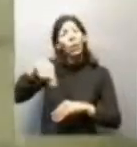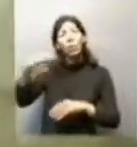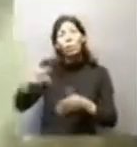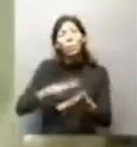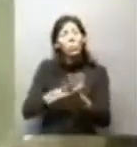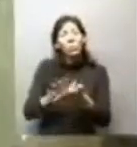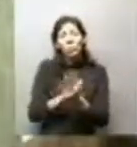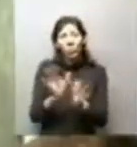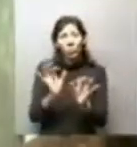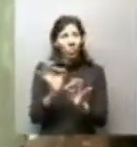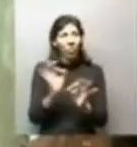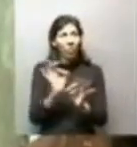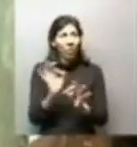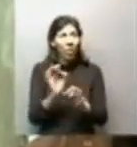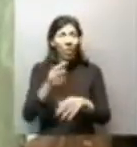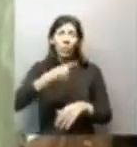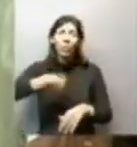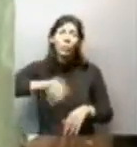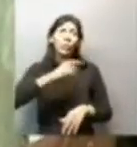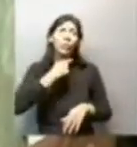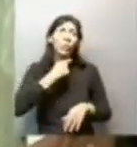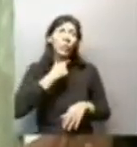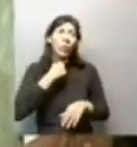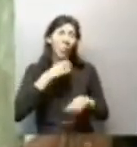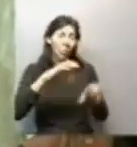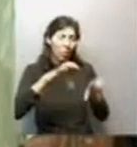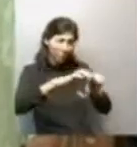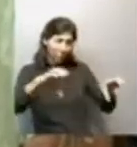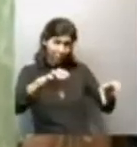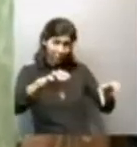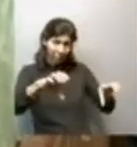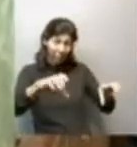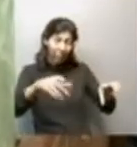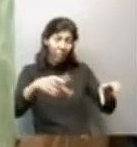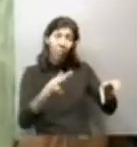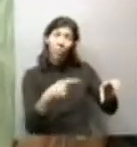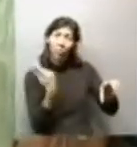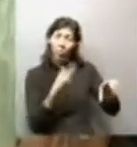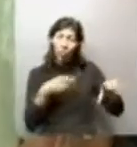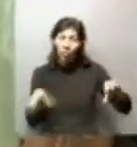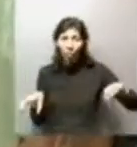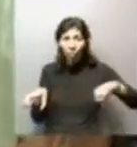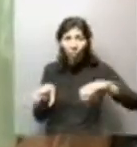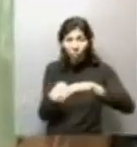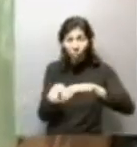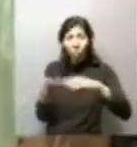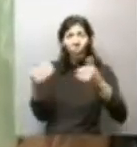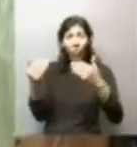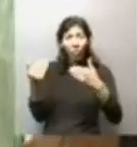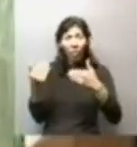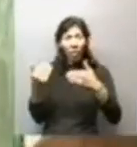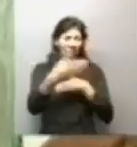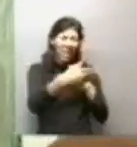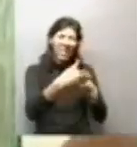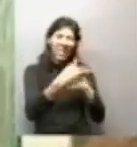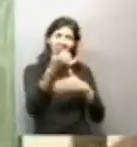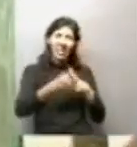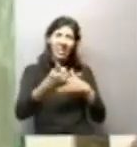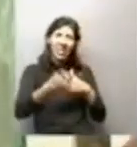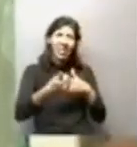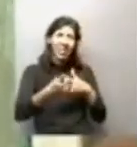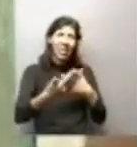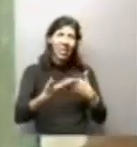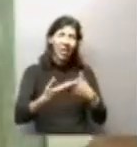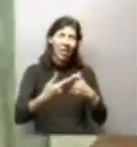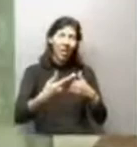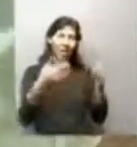dieron ninguna solución. Nosotros lo queremos es que se nos pueden conectar a la cloaca. ¿Pasa o le toca por acá? Sí, sí pasa cerca.